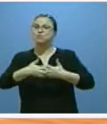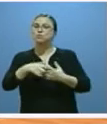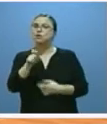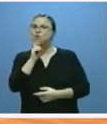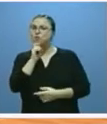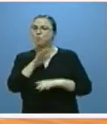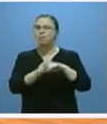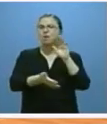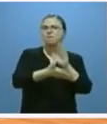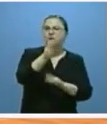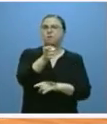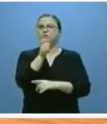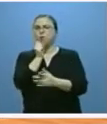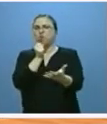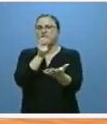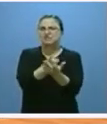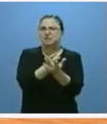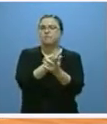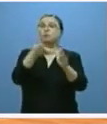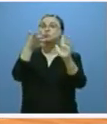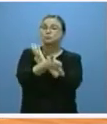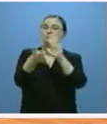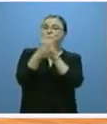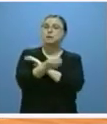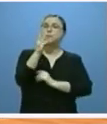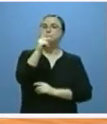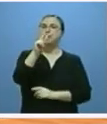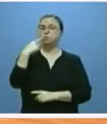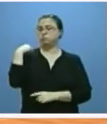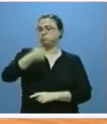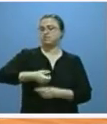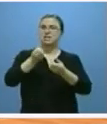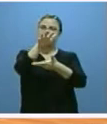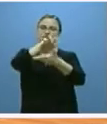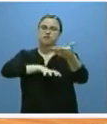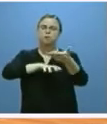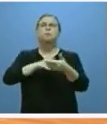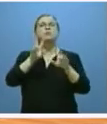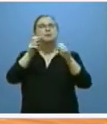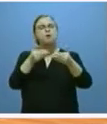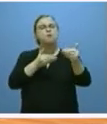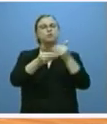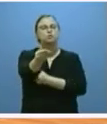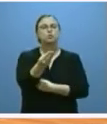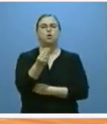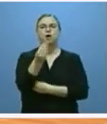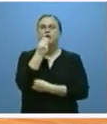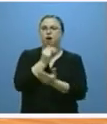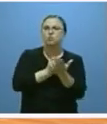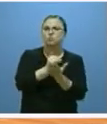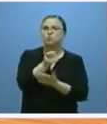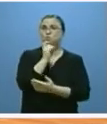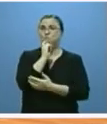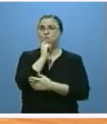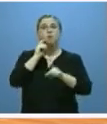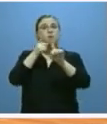de tendencias y desafíos descritos por la FAO en su reciente informe sobre el futuro de la alimentación y la agricultura. El reto es el